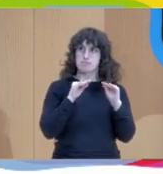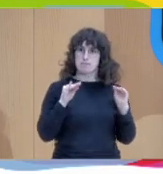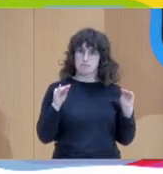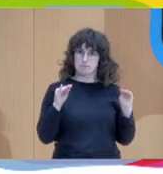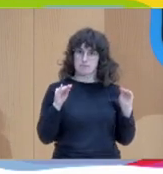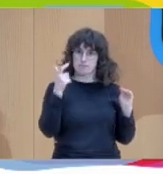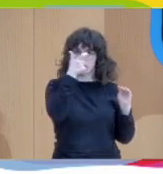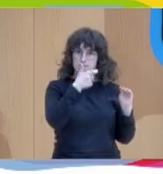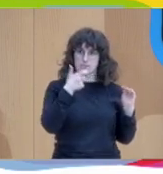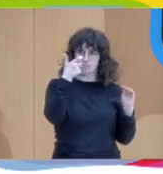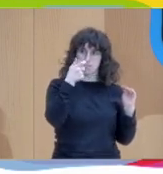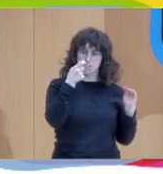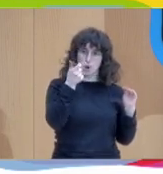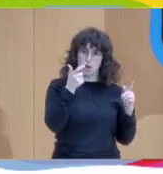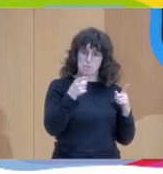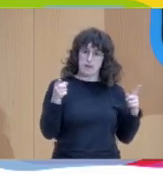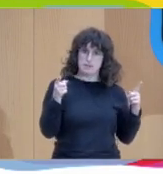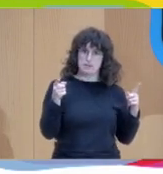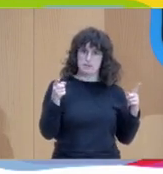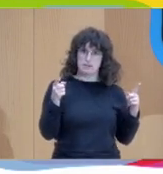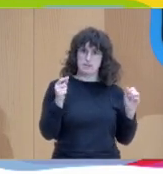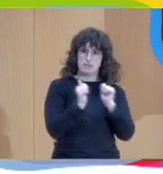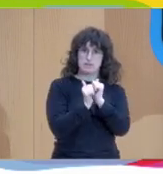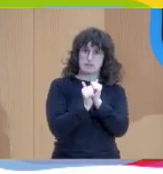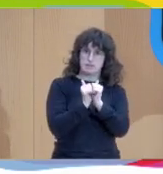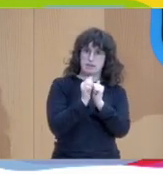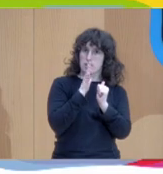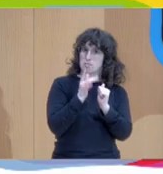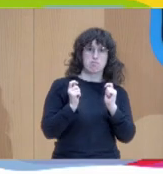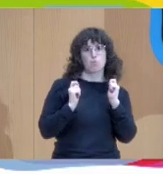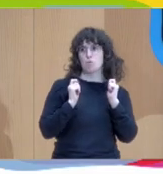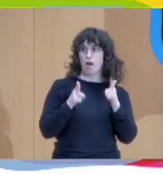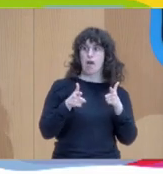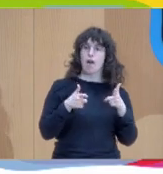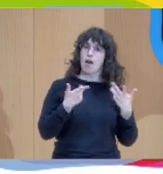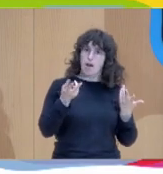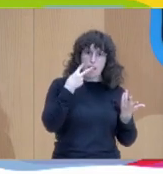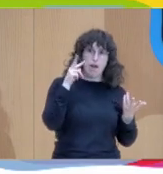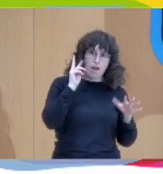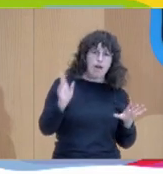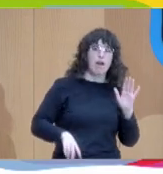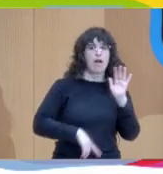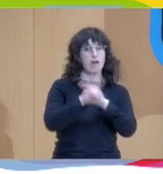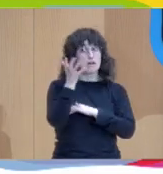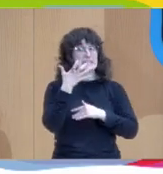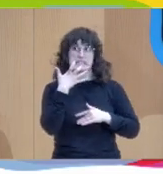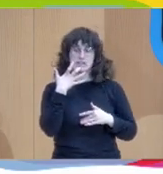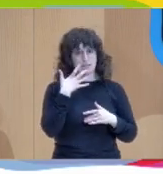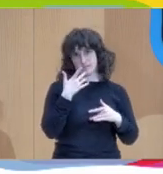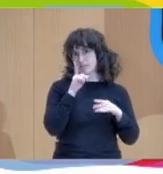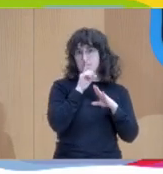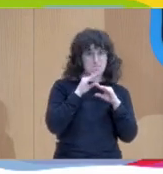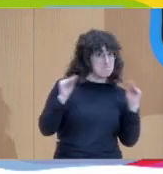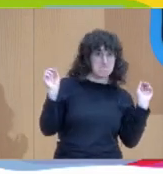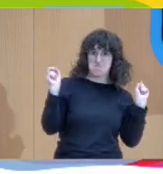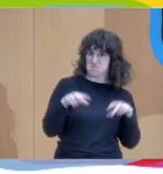de ahí surgen muchas palabras nuevas y muchas ideas nuevas que a lo mejor si no hubiera habido ese silencio no hubieran podido nacer. También la